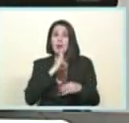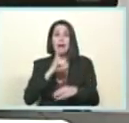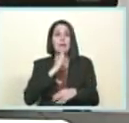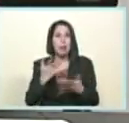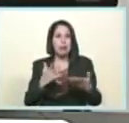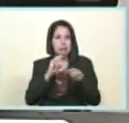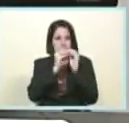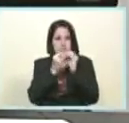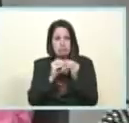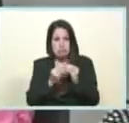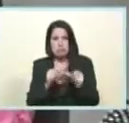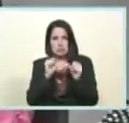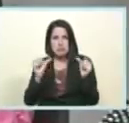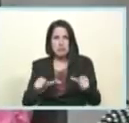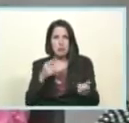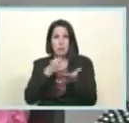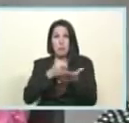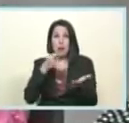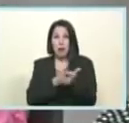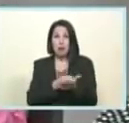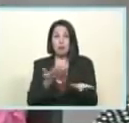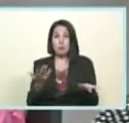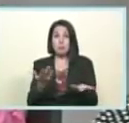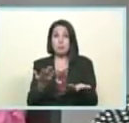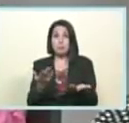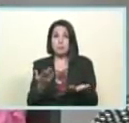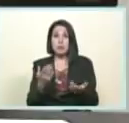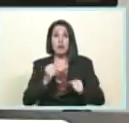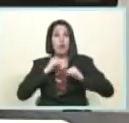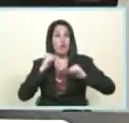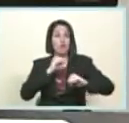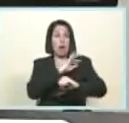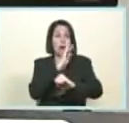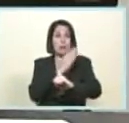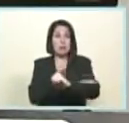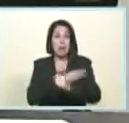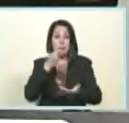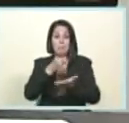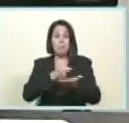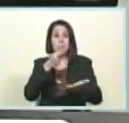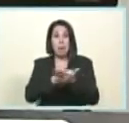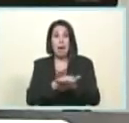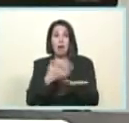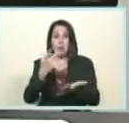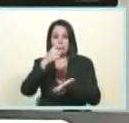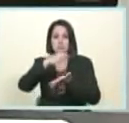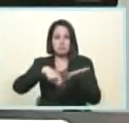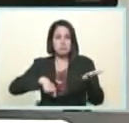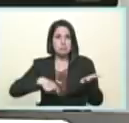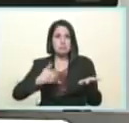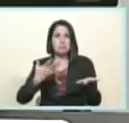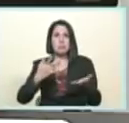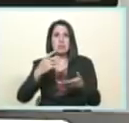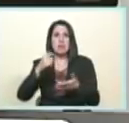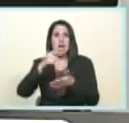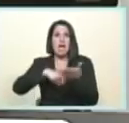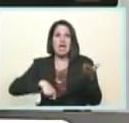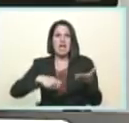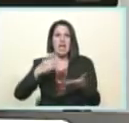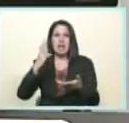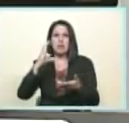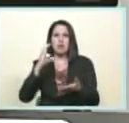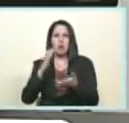y hace falta al pueblo lo han hecho pasar trabajo porque le esconden los billetes hay algunos